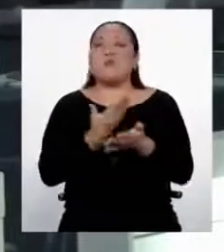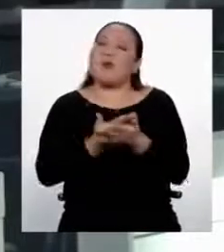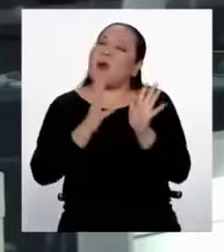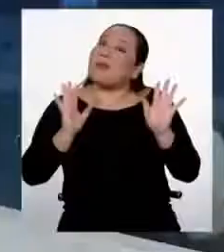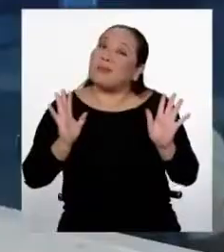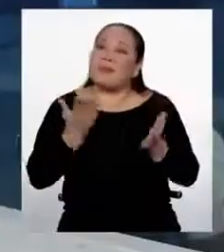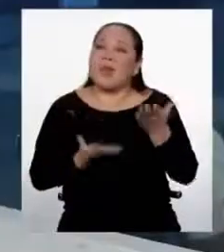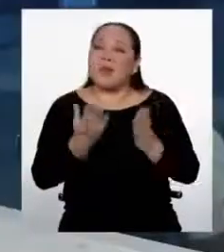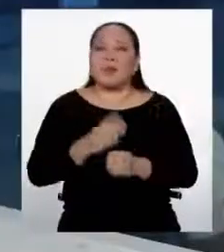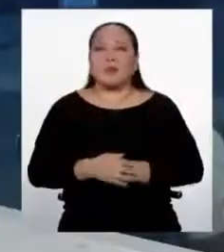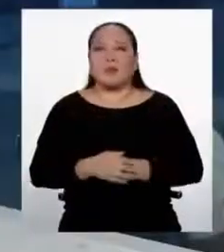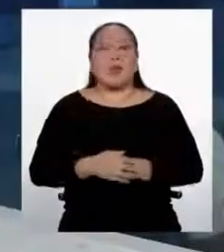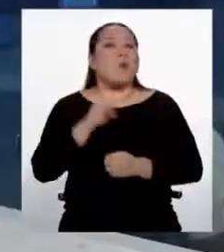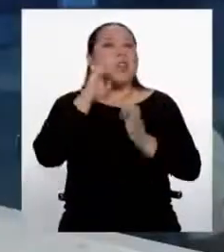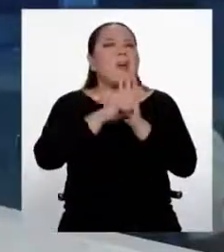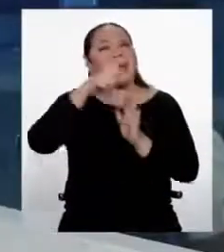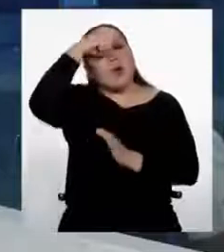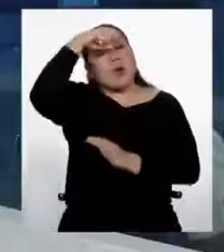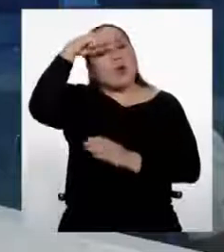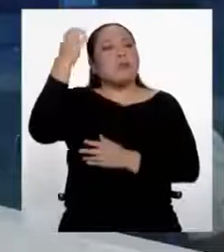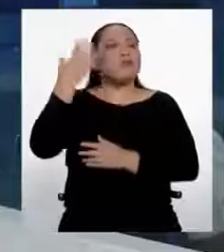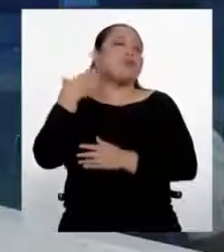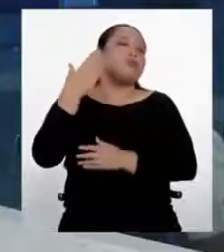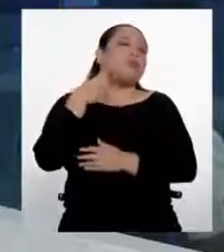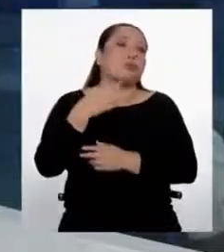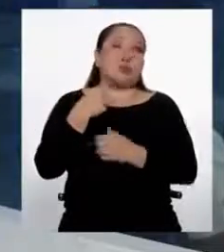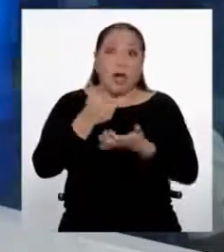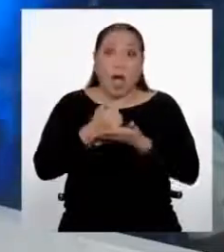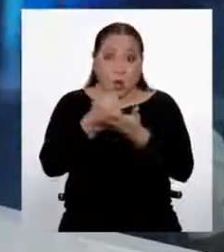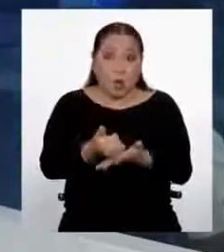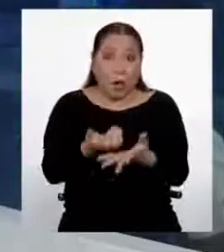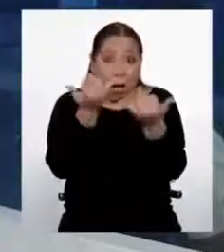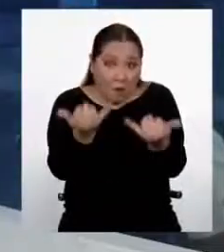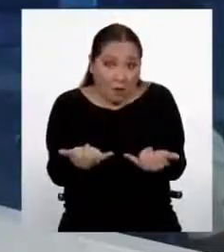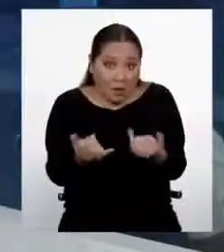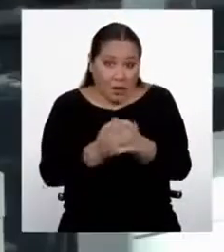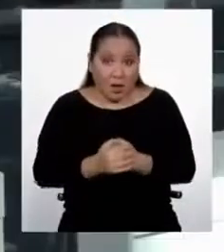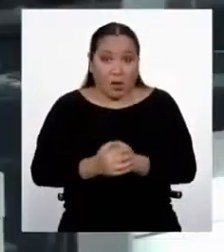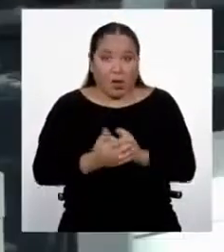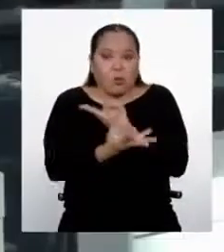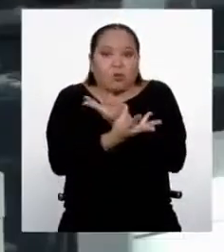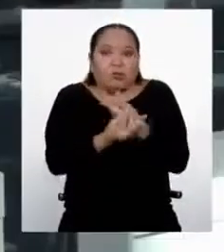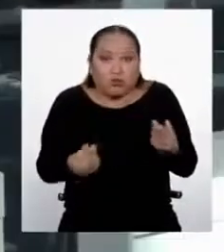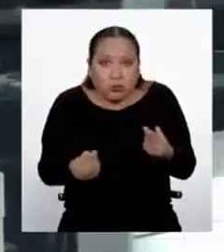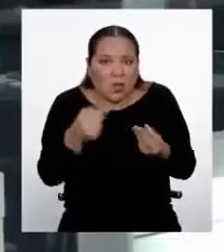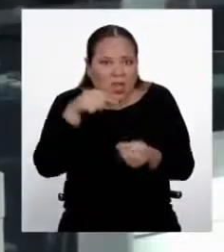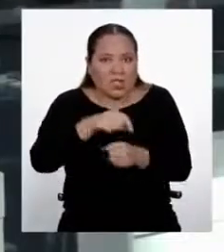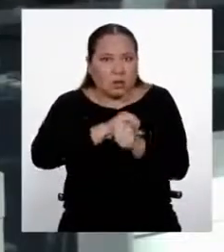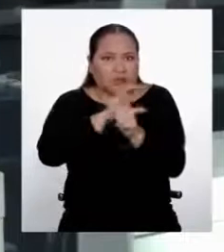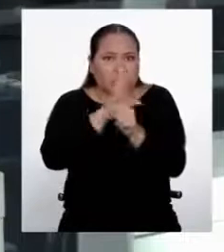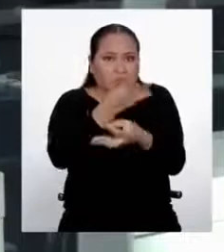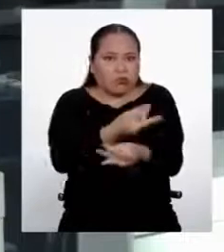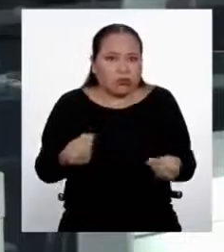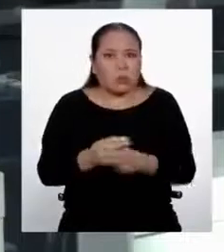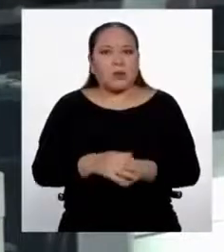eso. La temperatura, el verano, es una situación que nos favorece para cualquier tipo de virus además. El problema básicamente con la